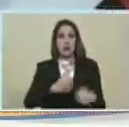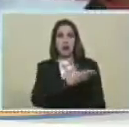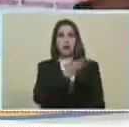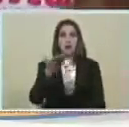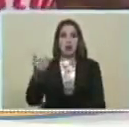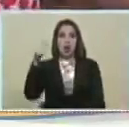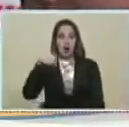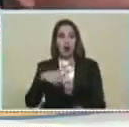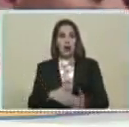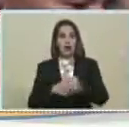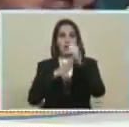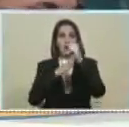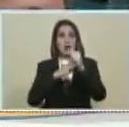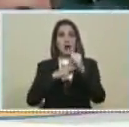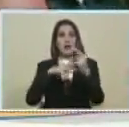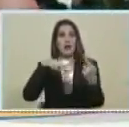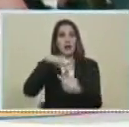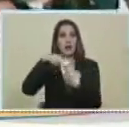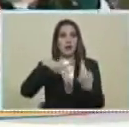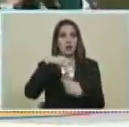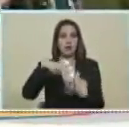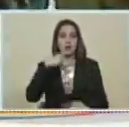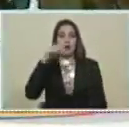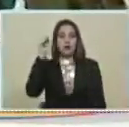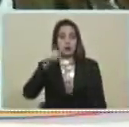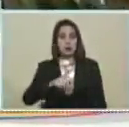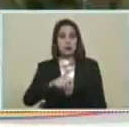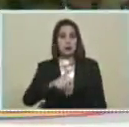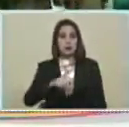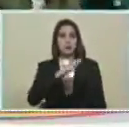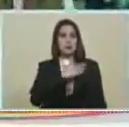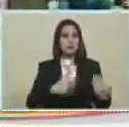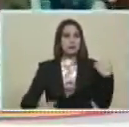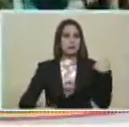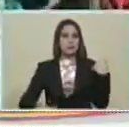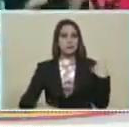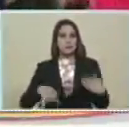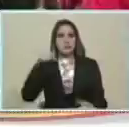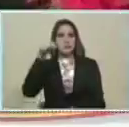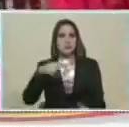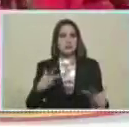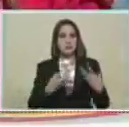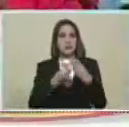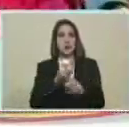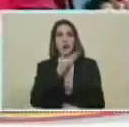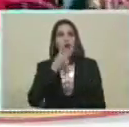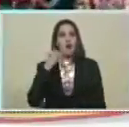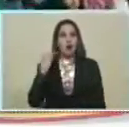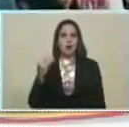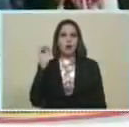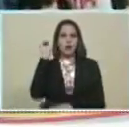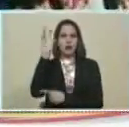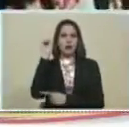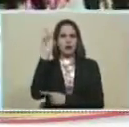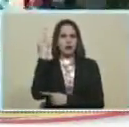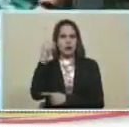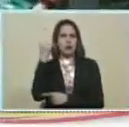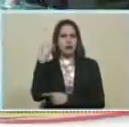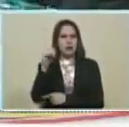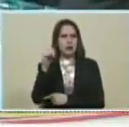Hoy de la revolución bolivariana Sí, presidente Aquí nos acompañan Los jóvenes constituyentes También